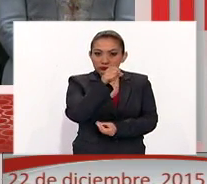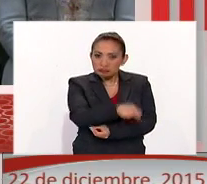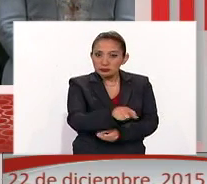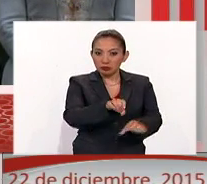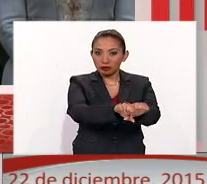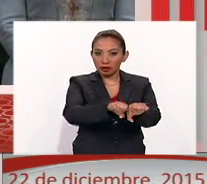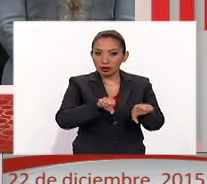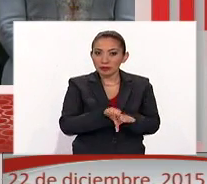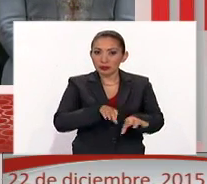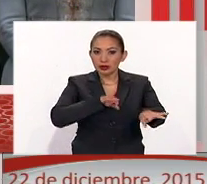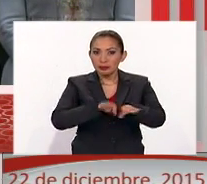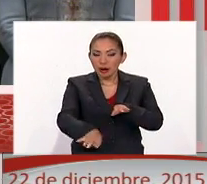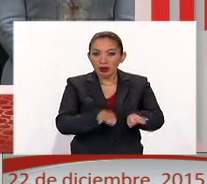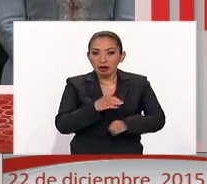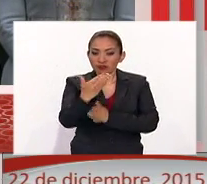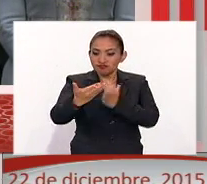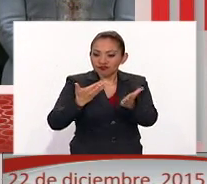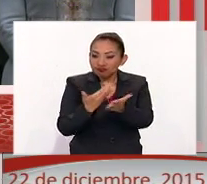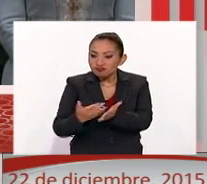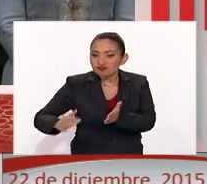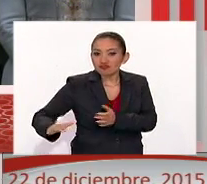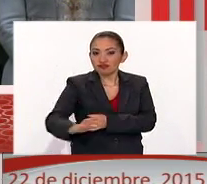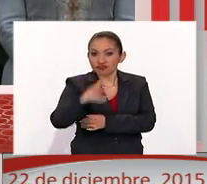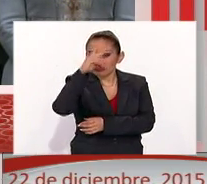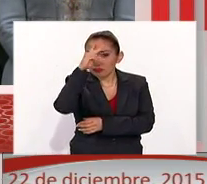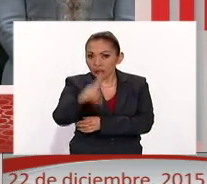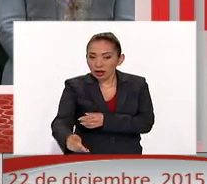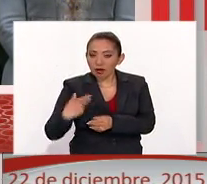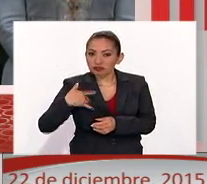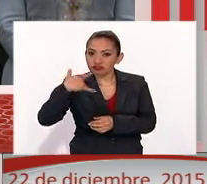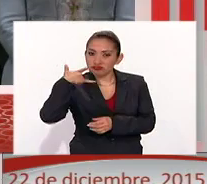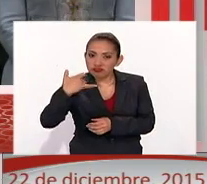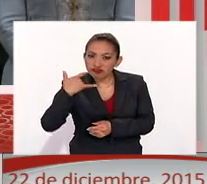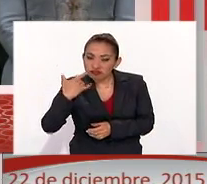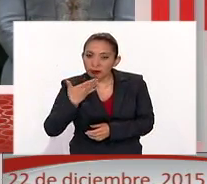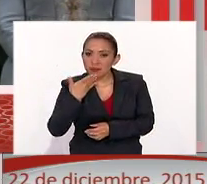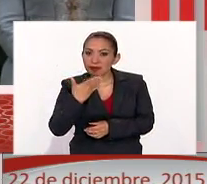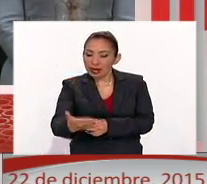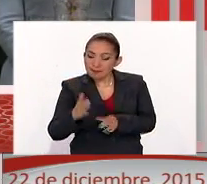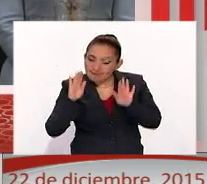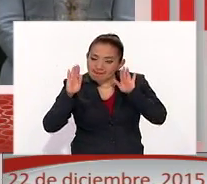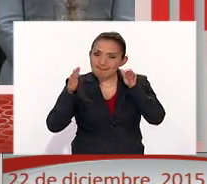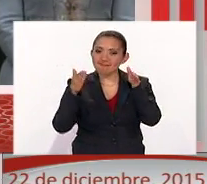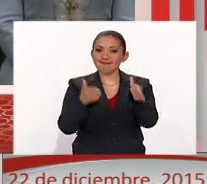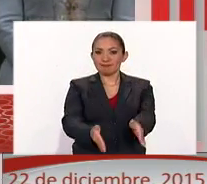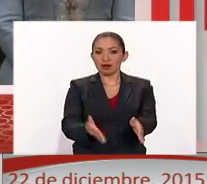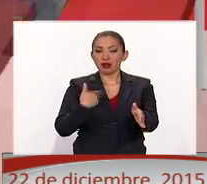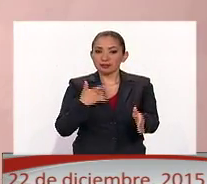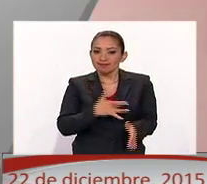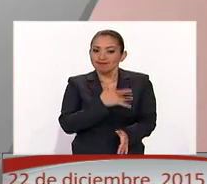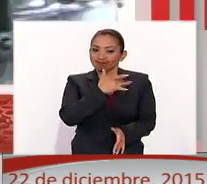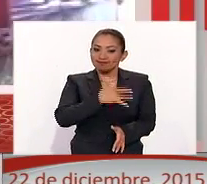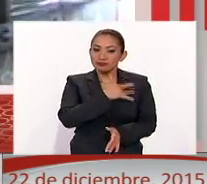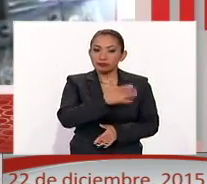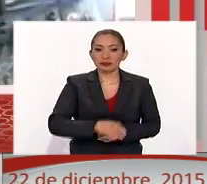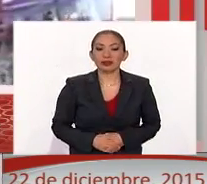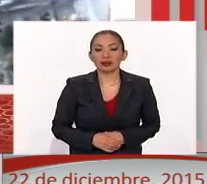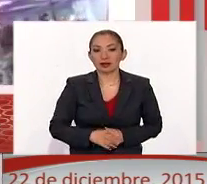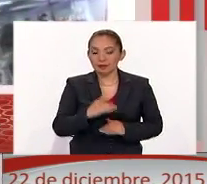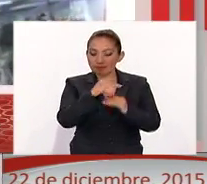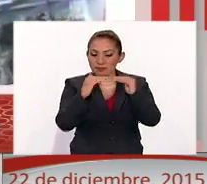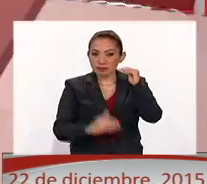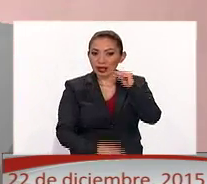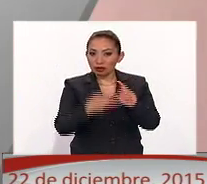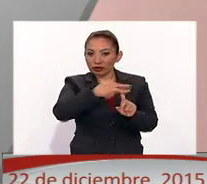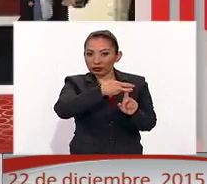trabajo que sirve a México con esmero, con empeño, con pasión. Bajan los